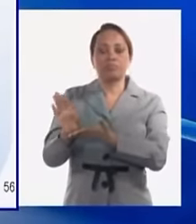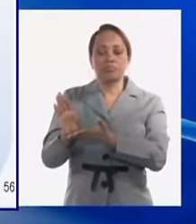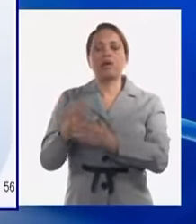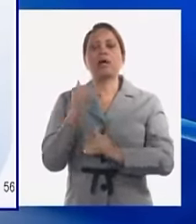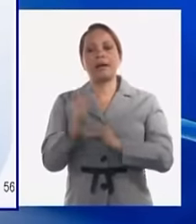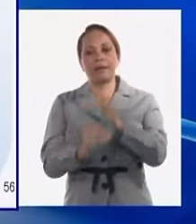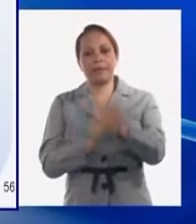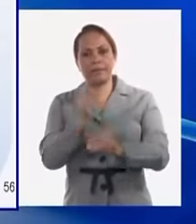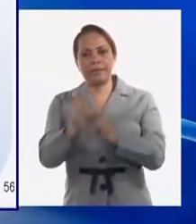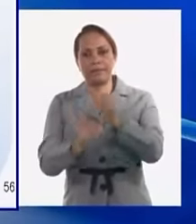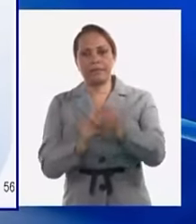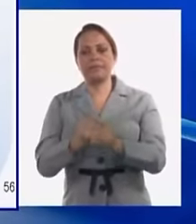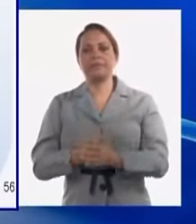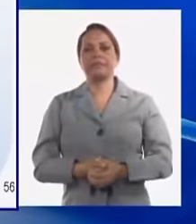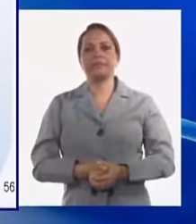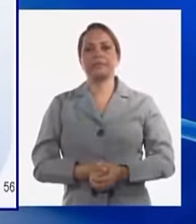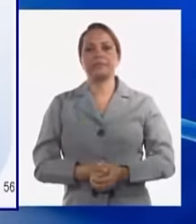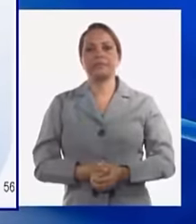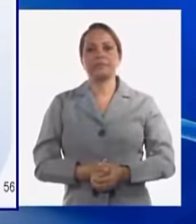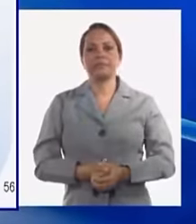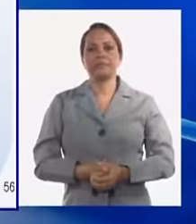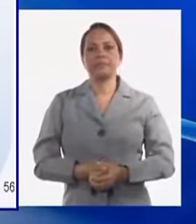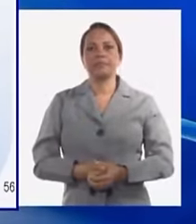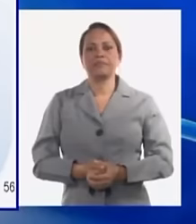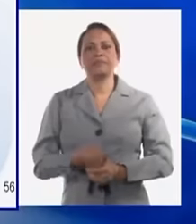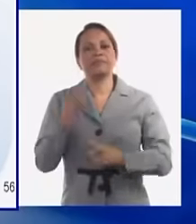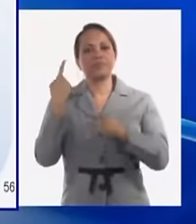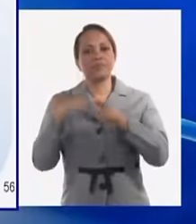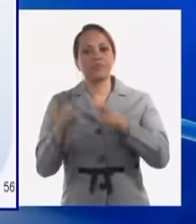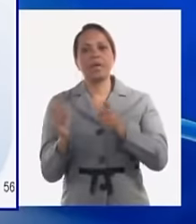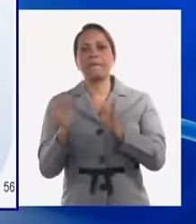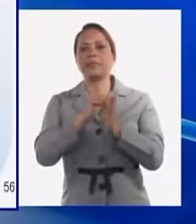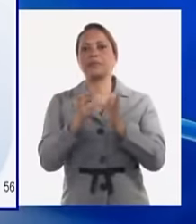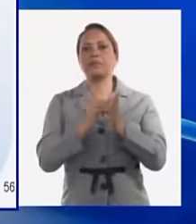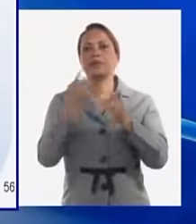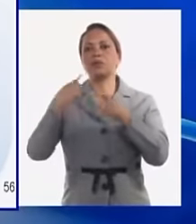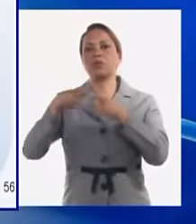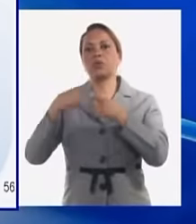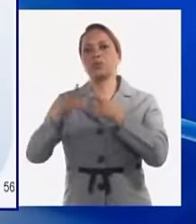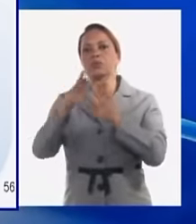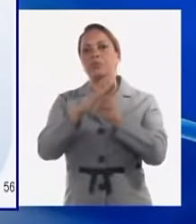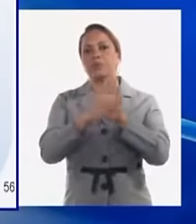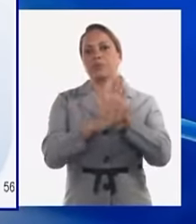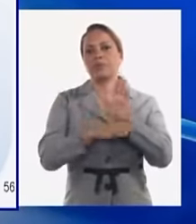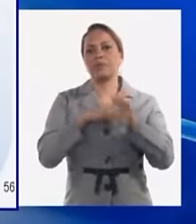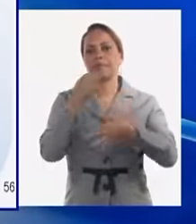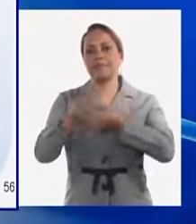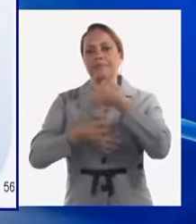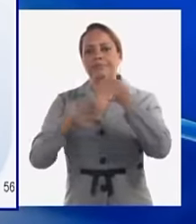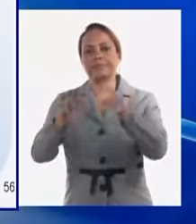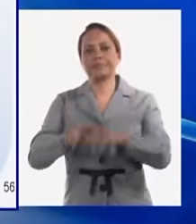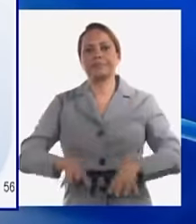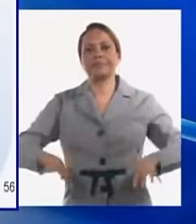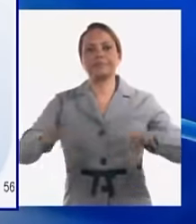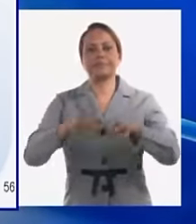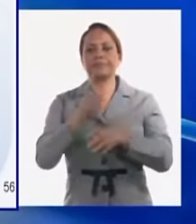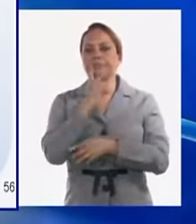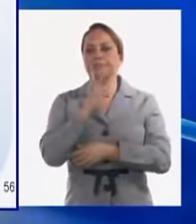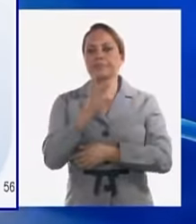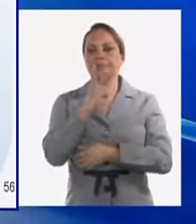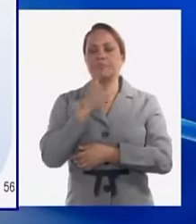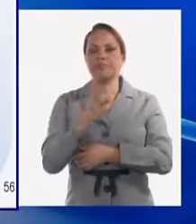este sentido y también se irán implementando otro programa que se han dado explicación en las comisiones que es el de atención